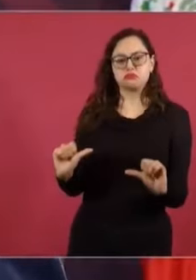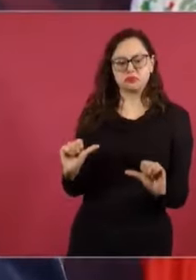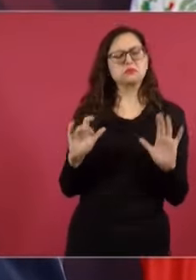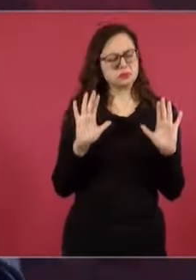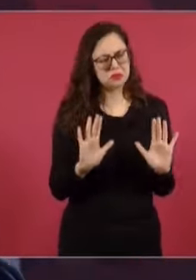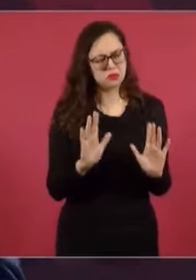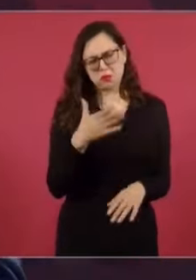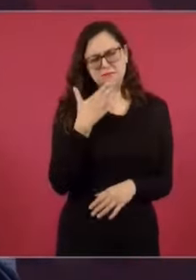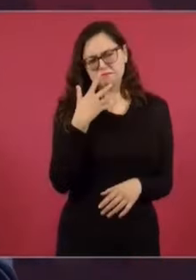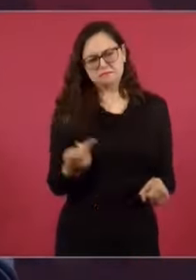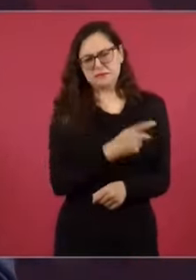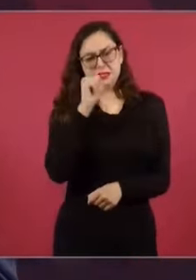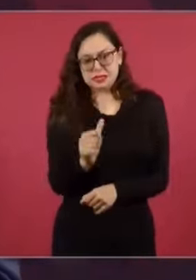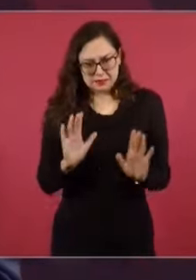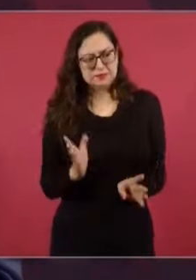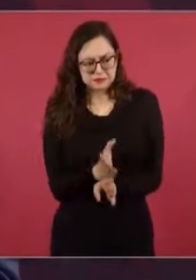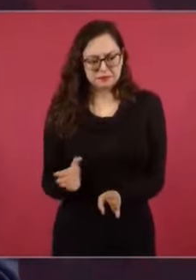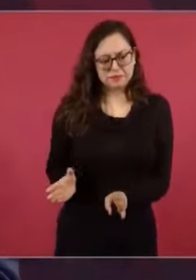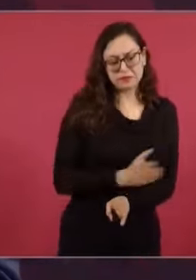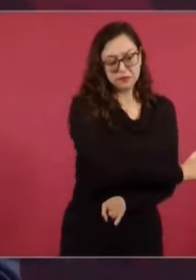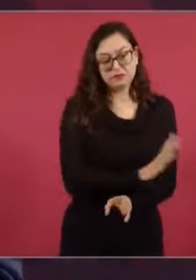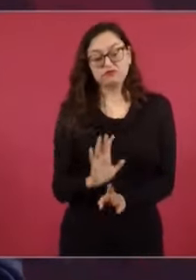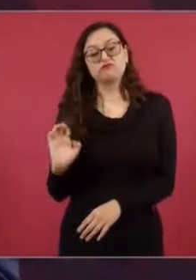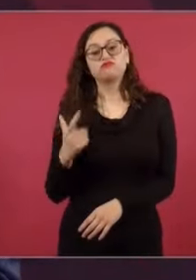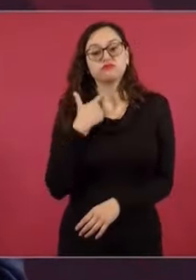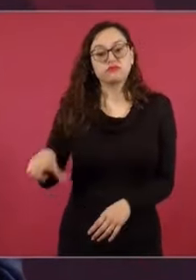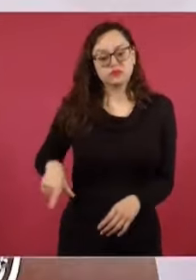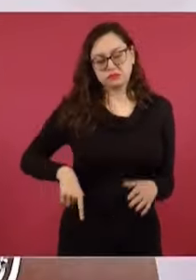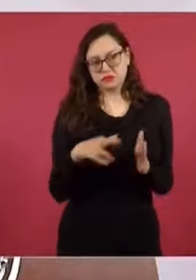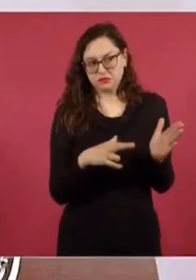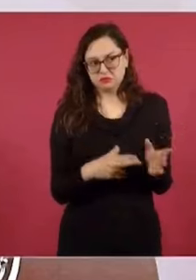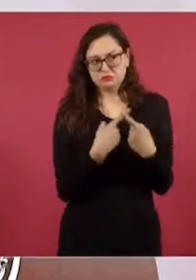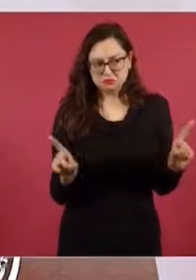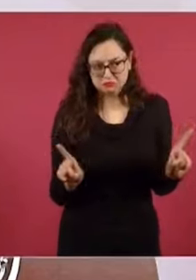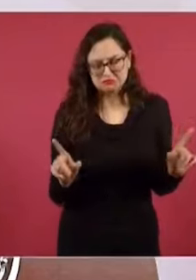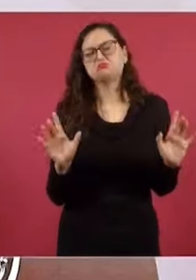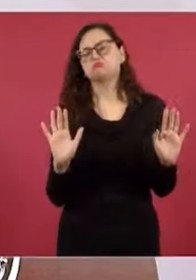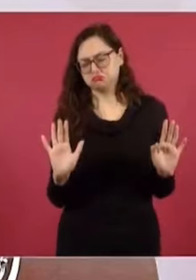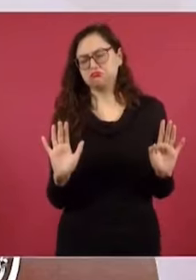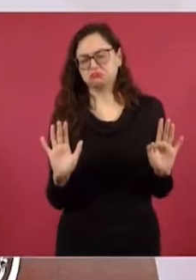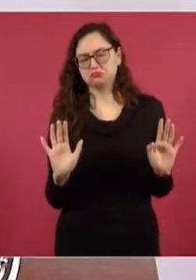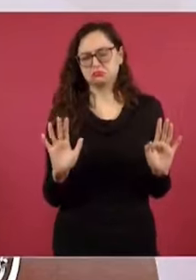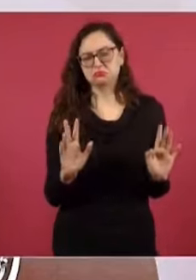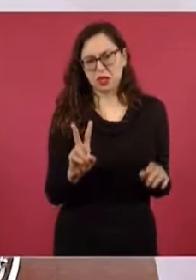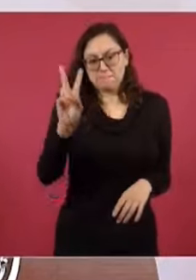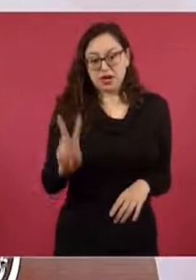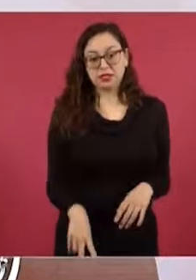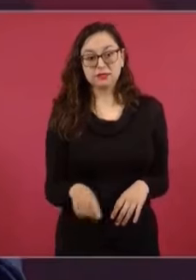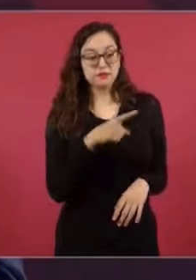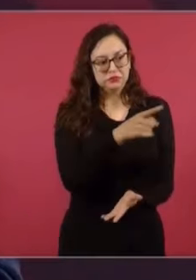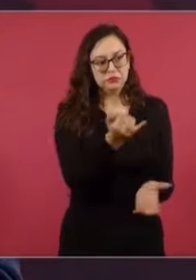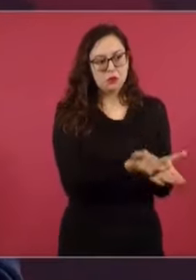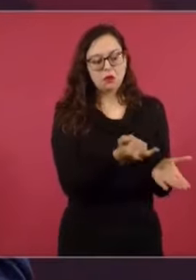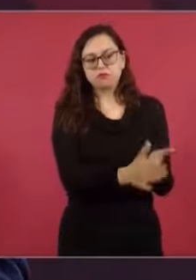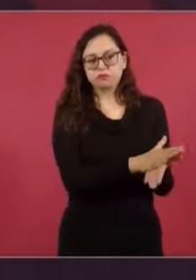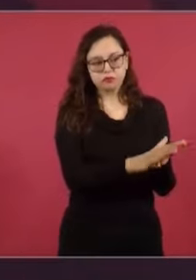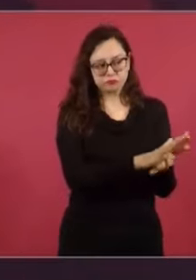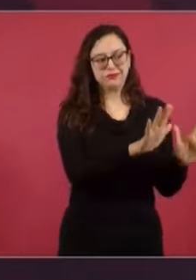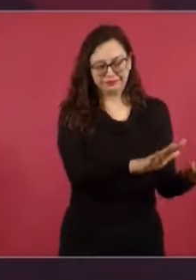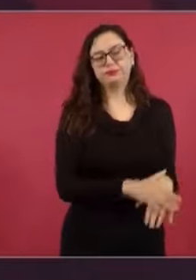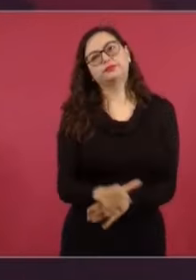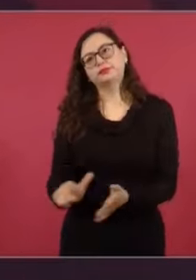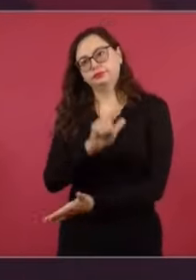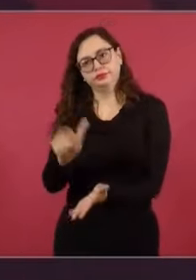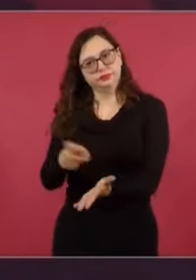porque ellos alegaban de que la ley se los permitía. Entonces, se